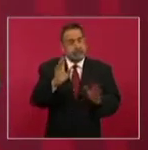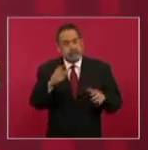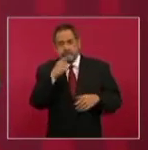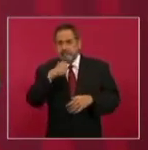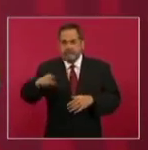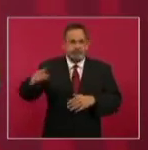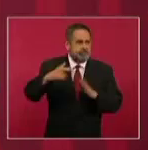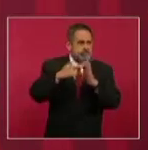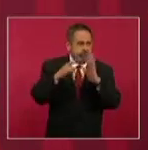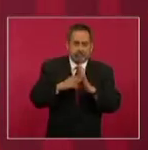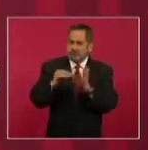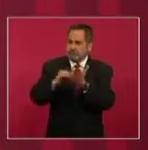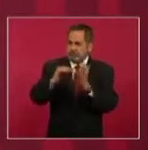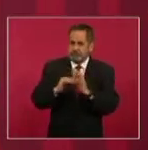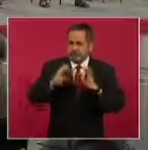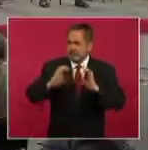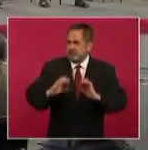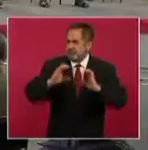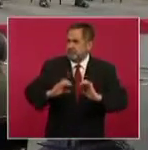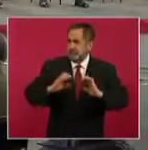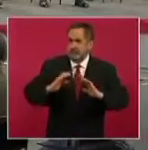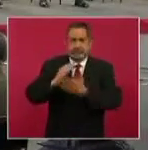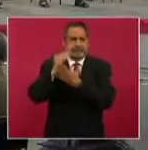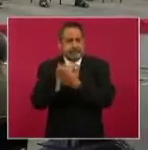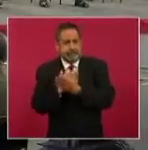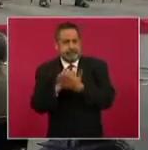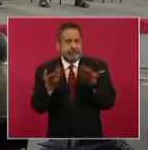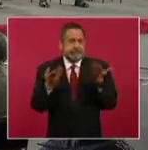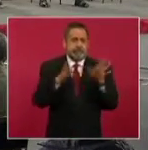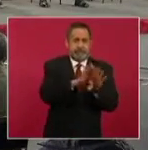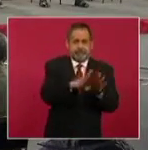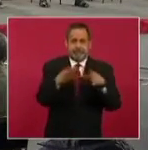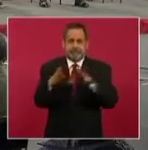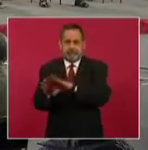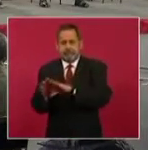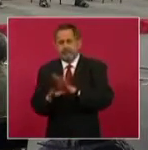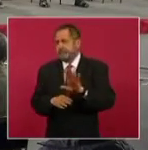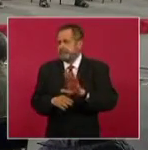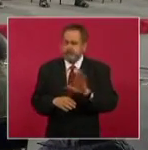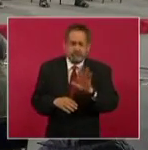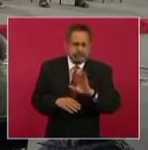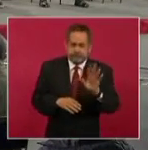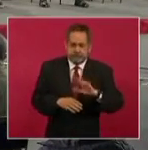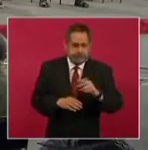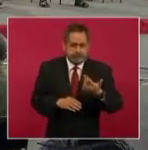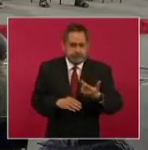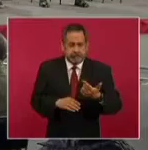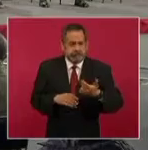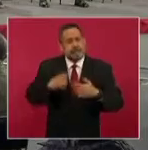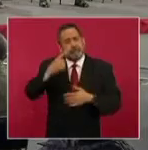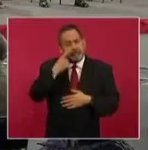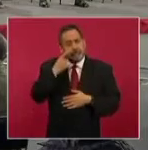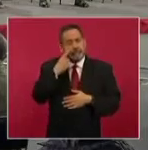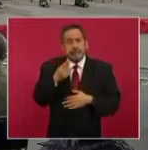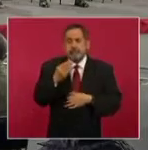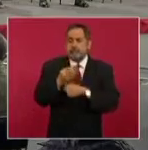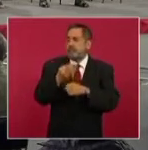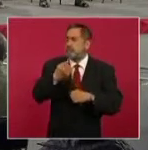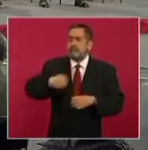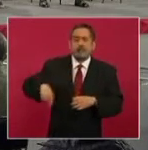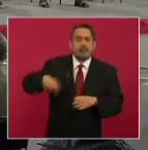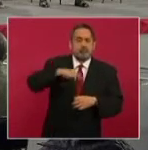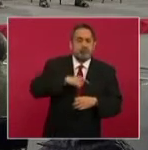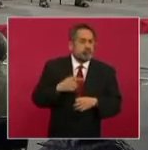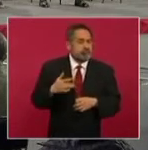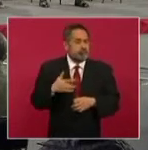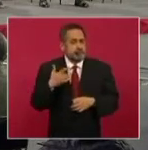sociales y económicas? Definitivamente no. La tolerancia de las sociedades, y me refiero no solamente a un estado